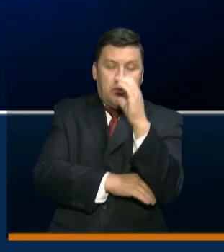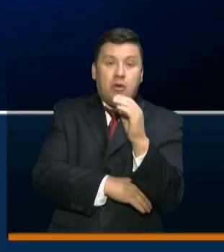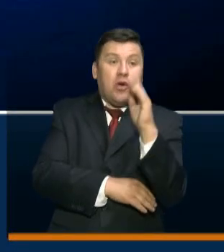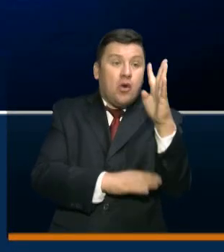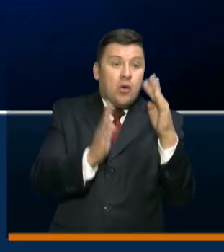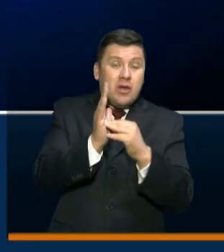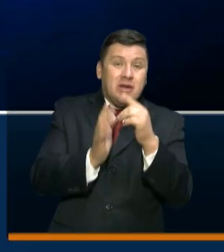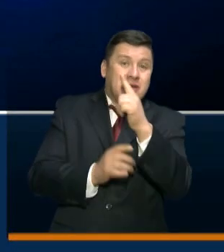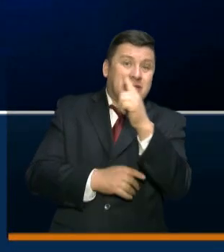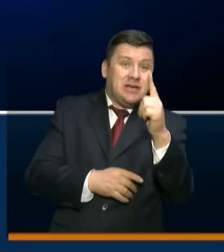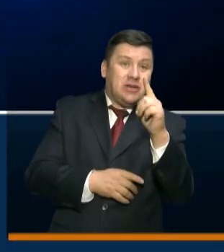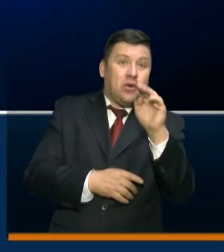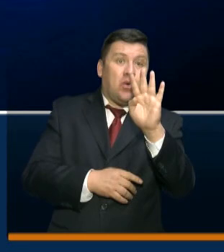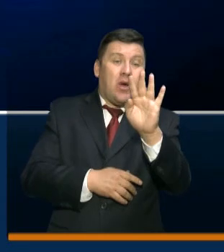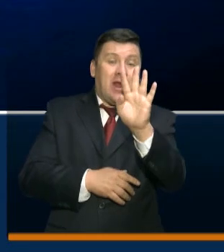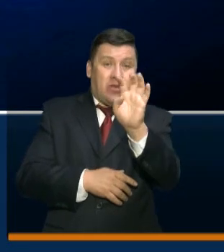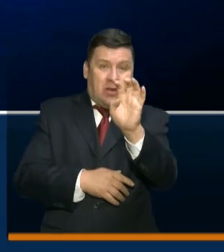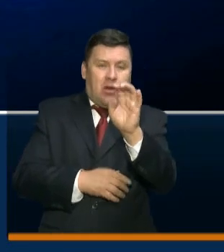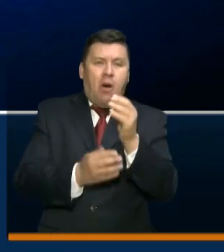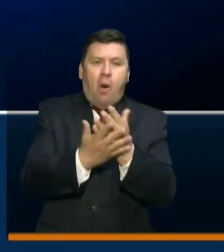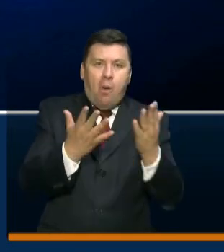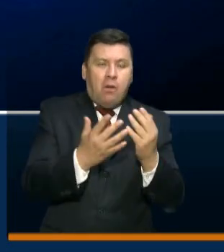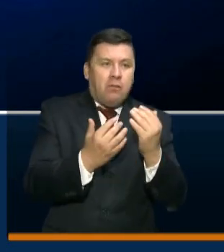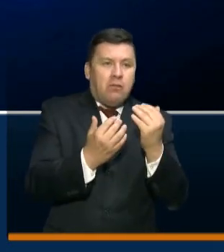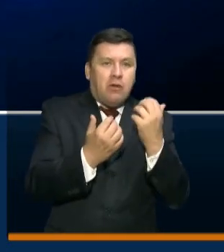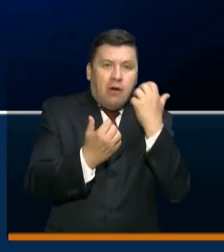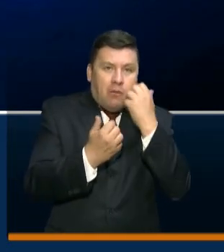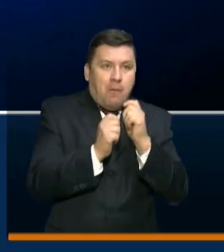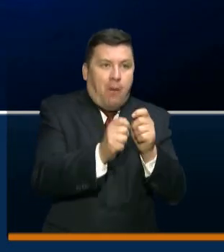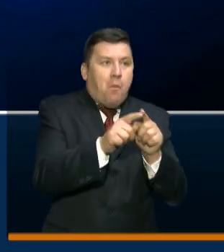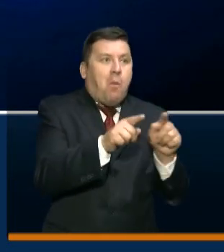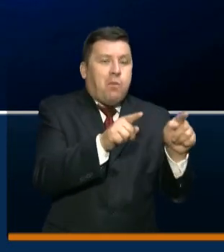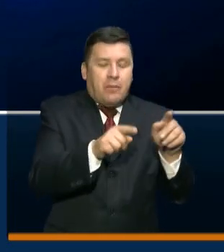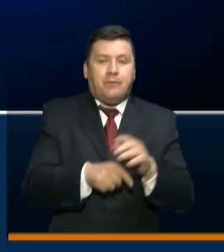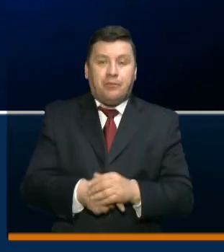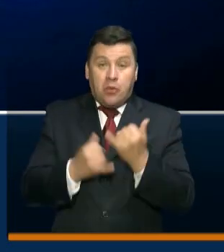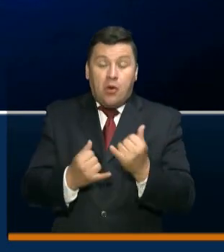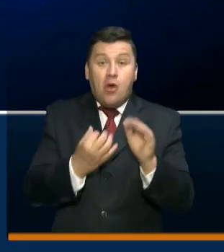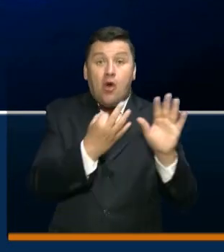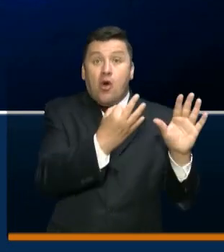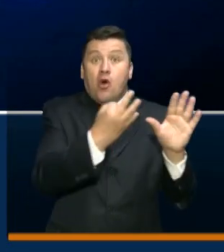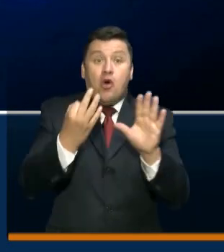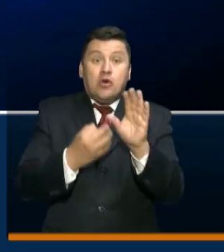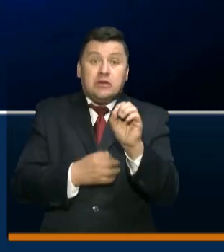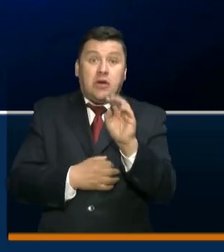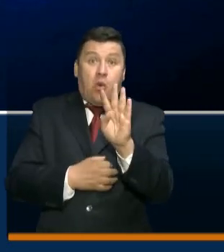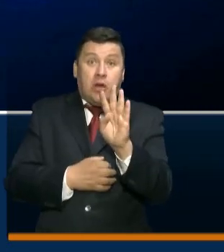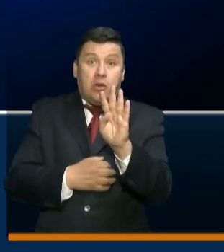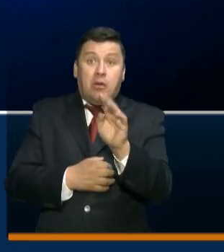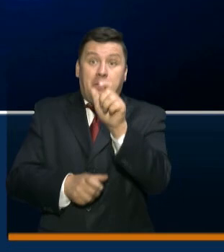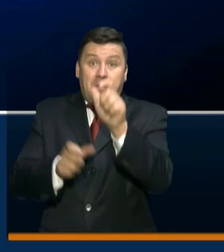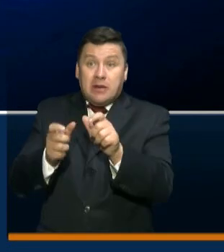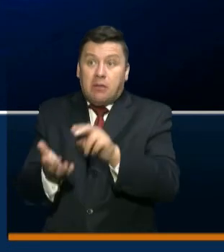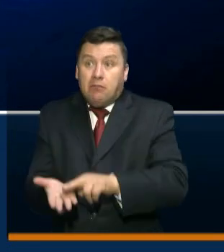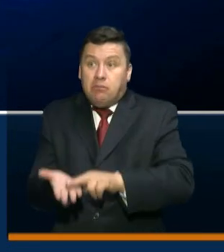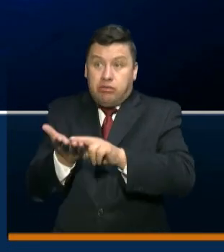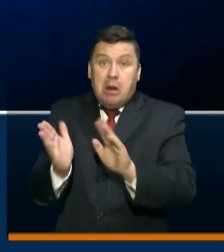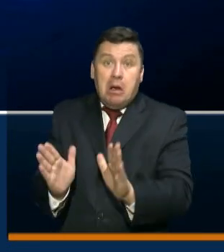,149 casos. Tenemos 804 recuperados.